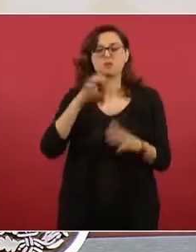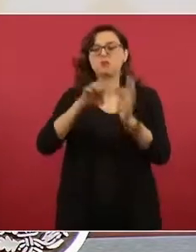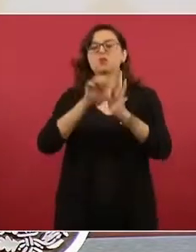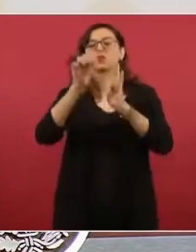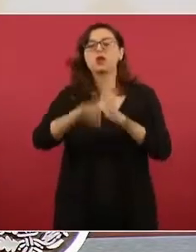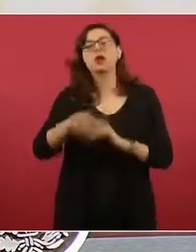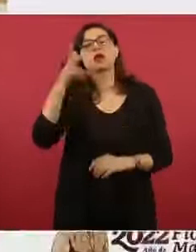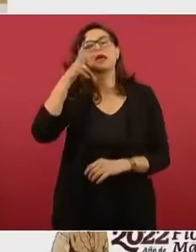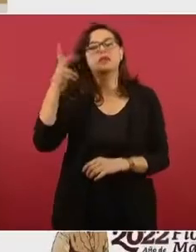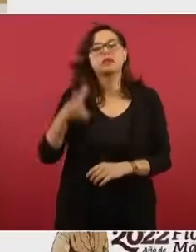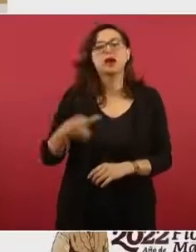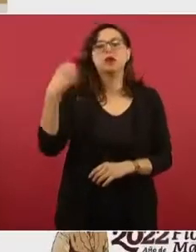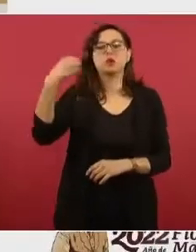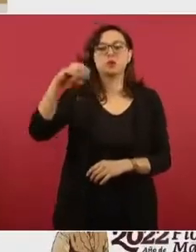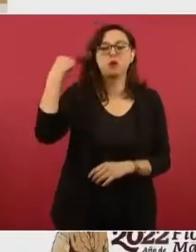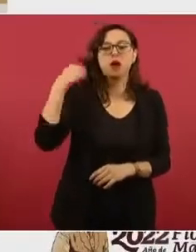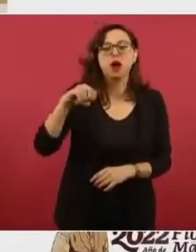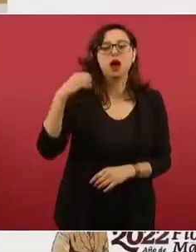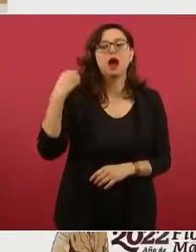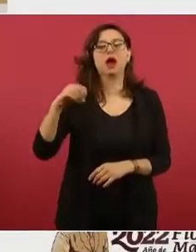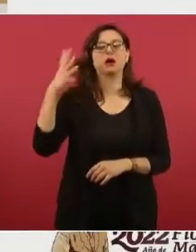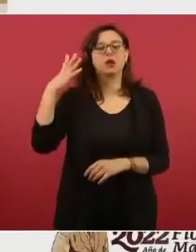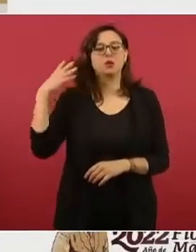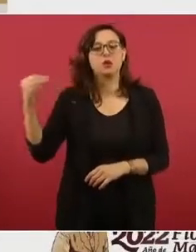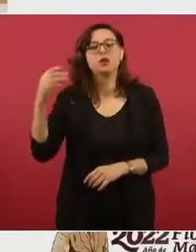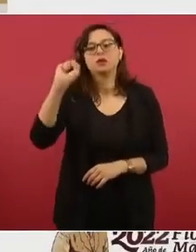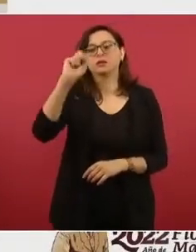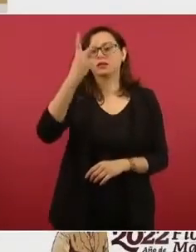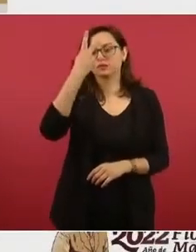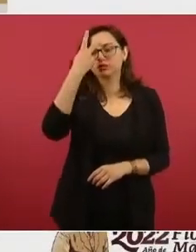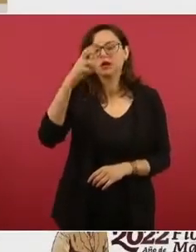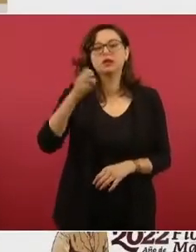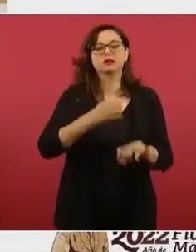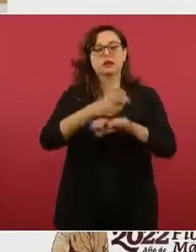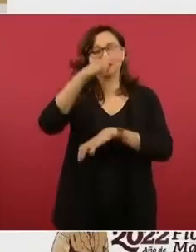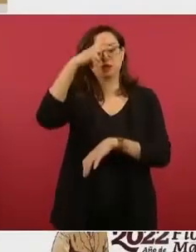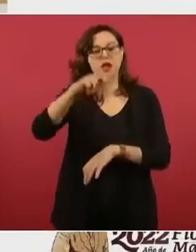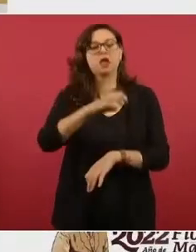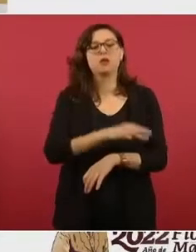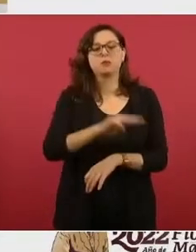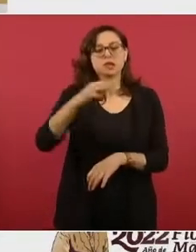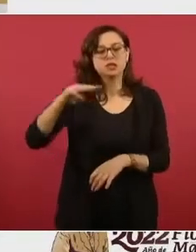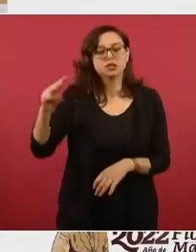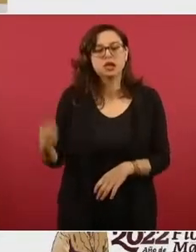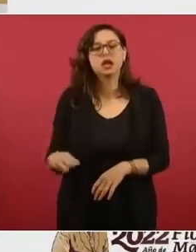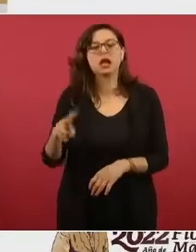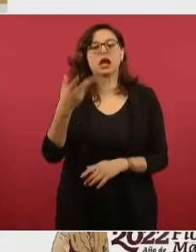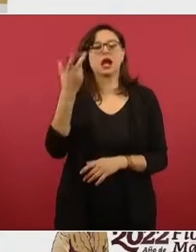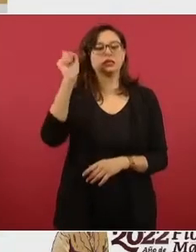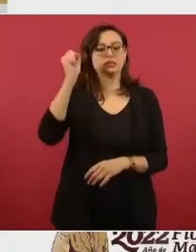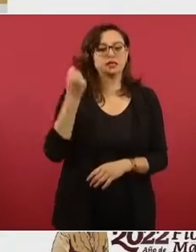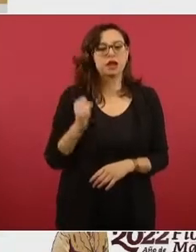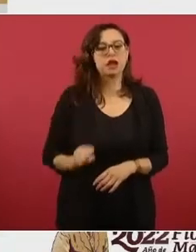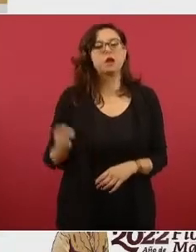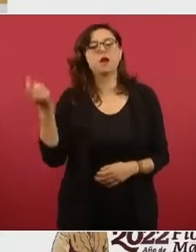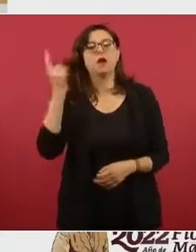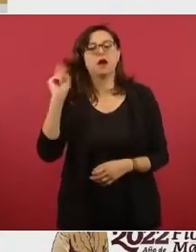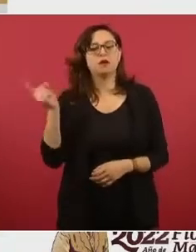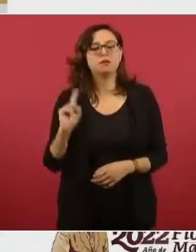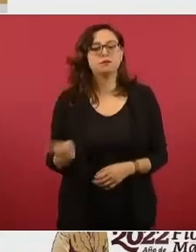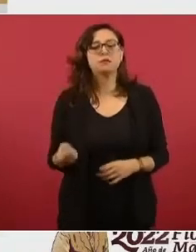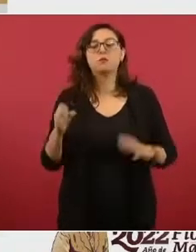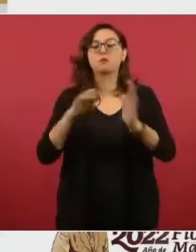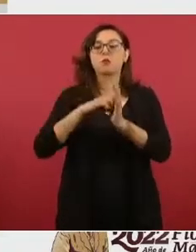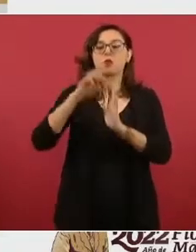Hidalgo, Oaxaca, Coahuila, San Luis Potosí, Estado de México, Michoacán, Sinaloa y Zacatecas. Un ejemplo,